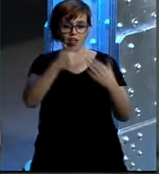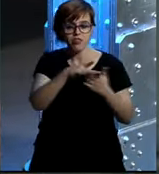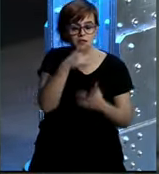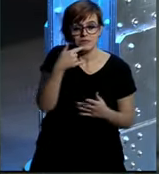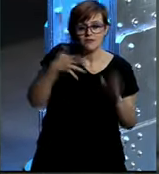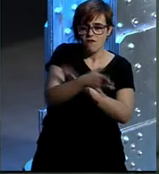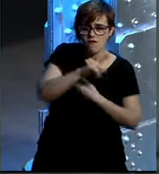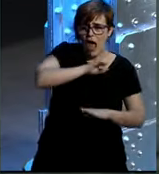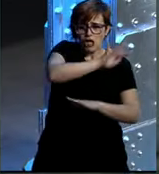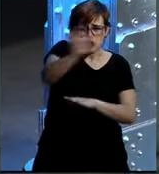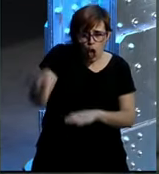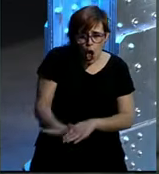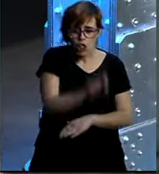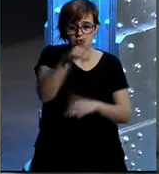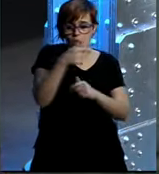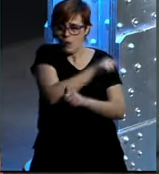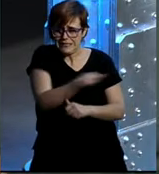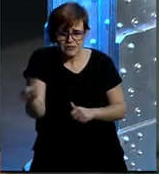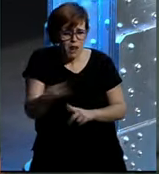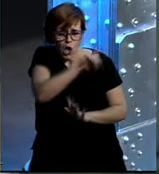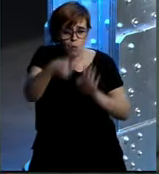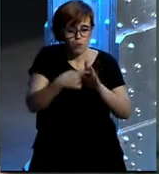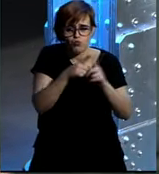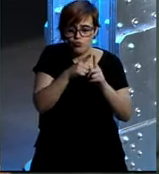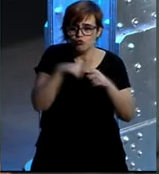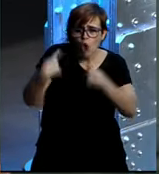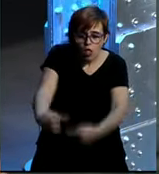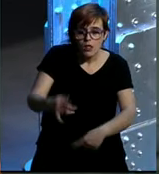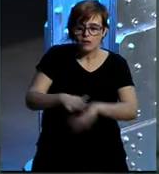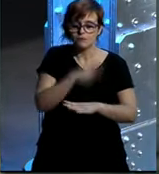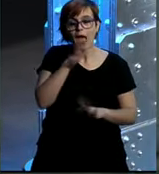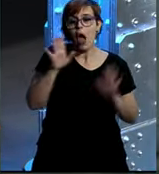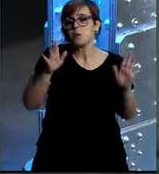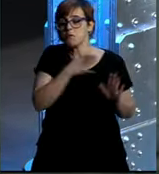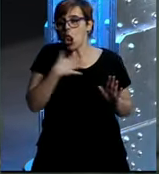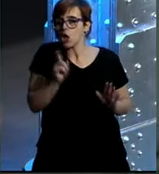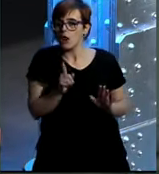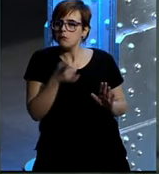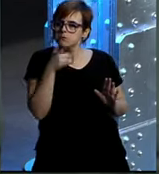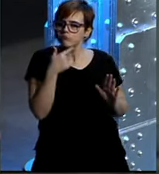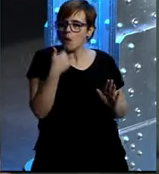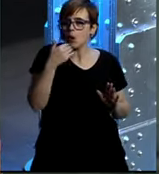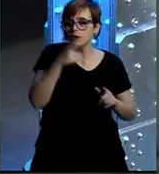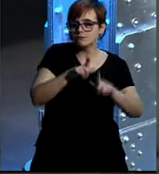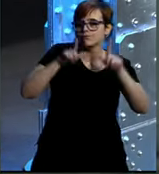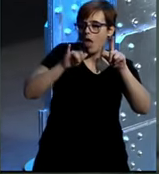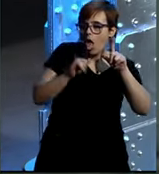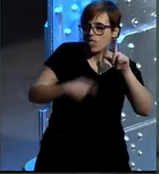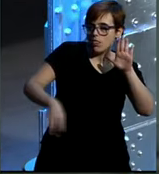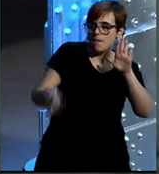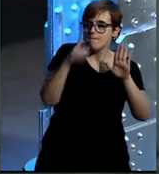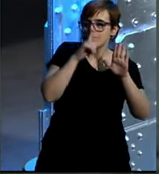los 7 días de la semana y porque además, aunque no quisiéramos estar, íbamos a estar, ¿vale? Con lo cual dijimos, bueno, pues obviamente